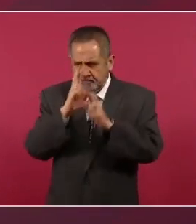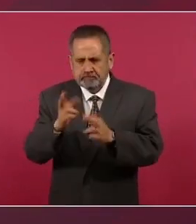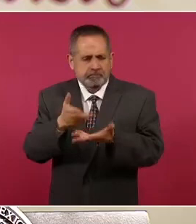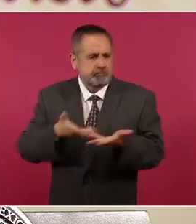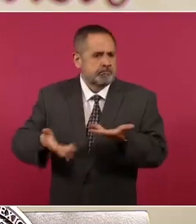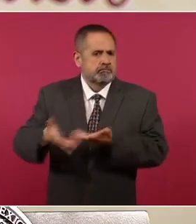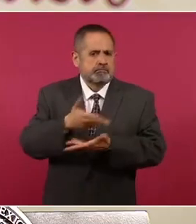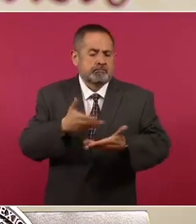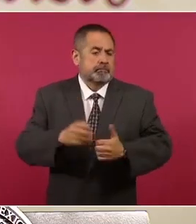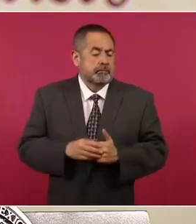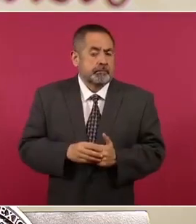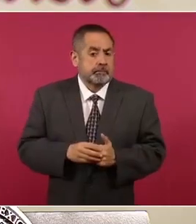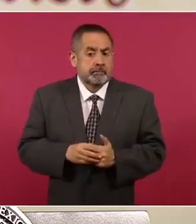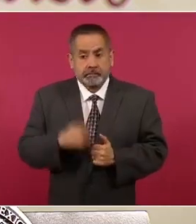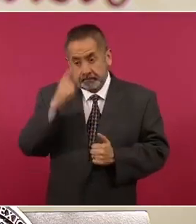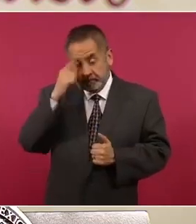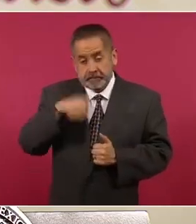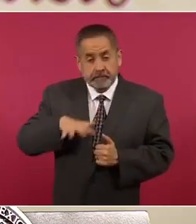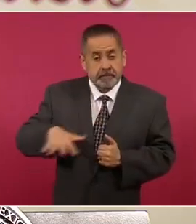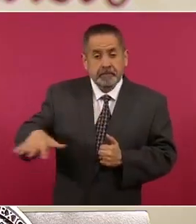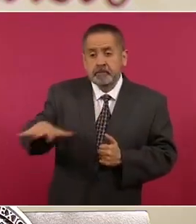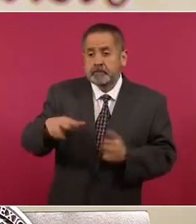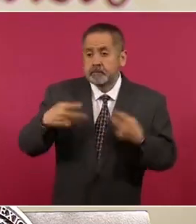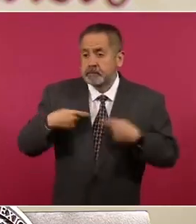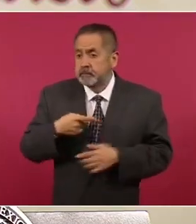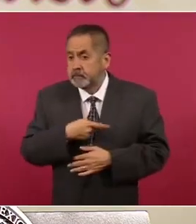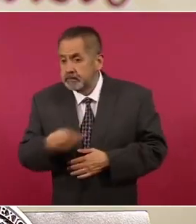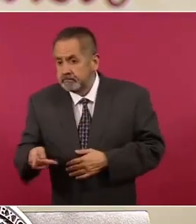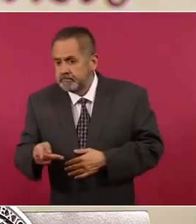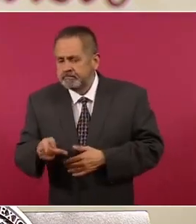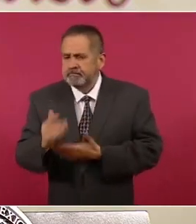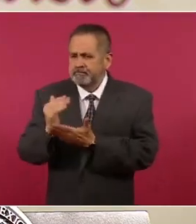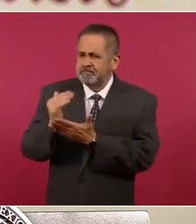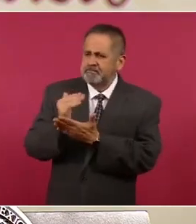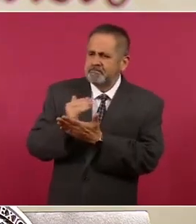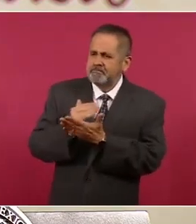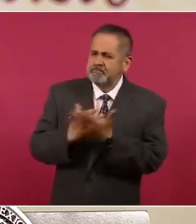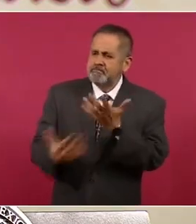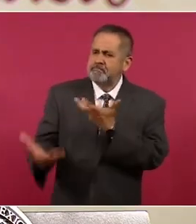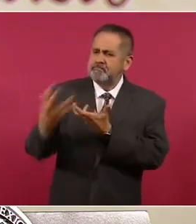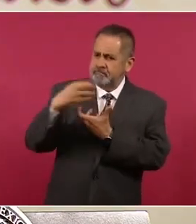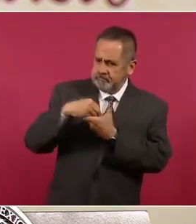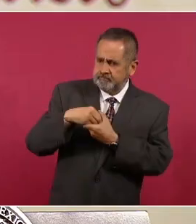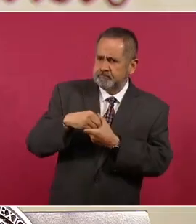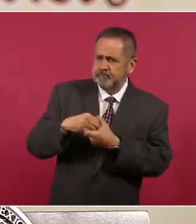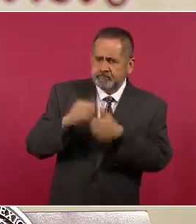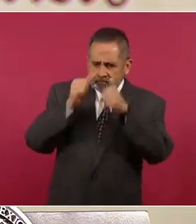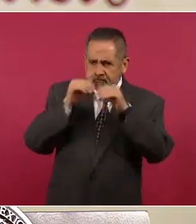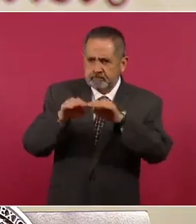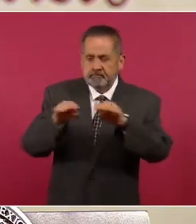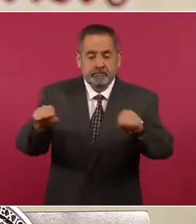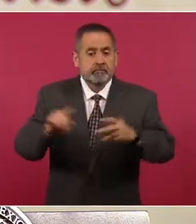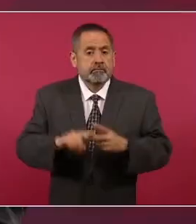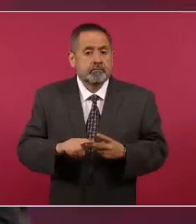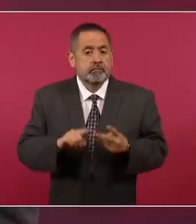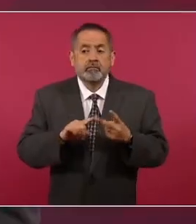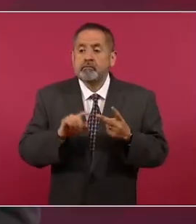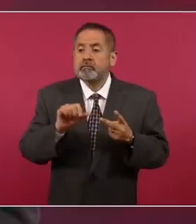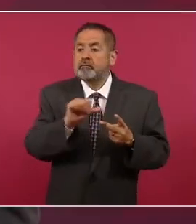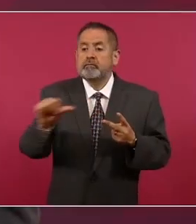Reducir la pobreza, garantizar la inclusión, respetar a los jóvenes,